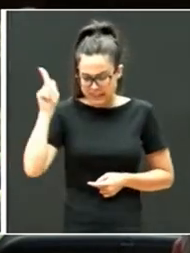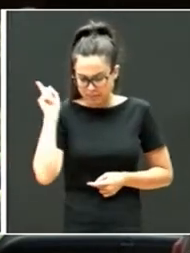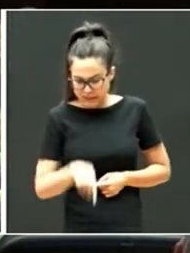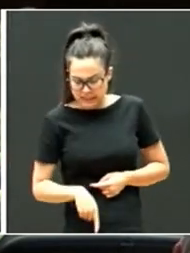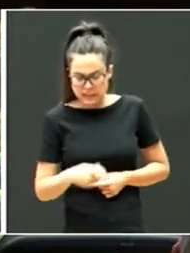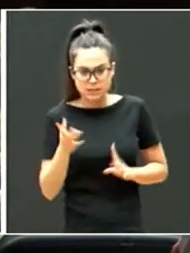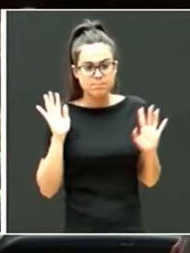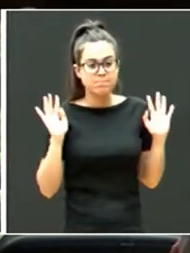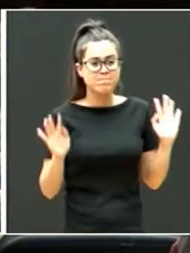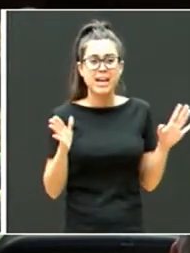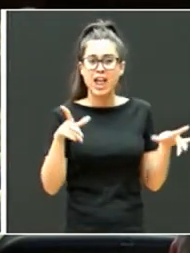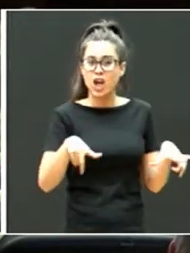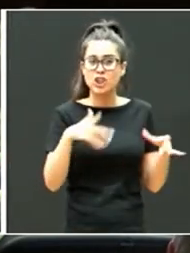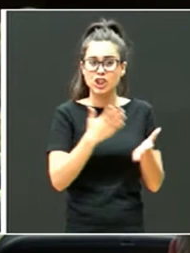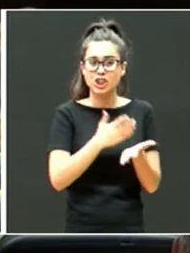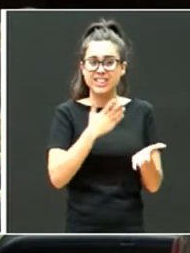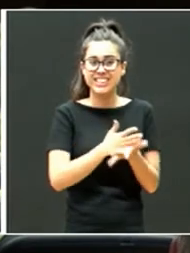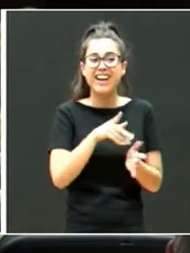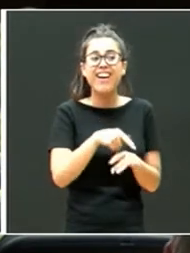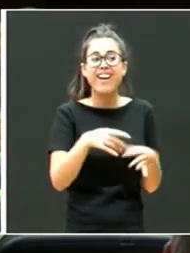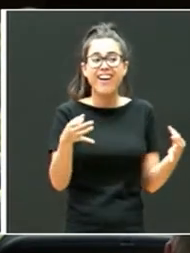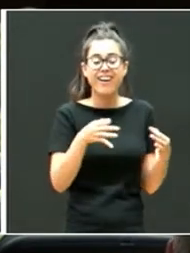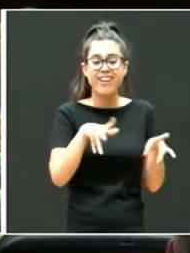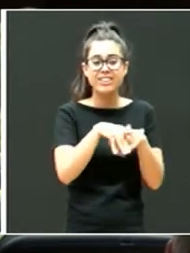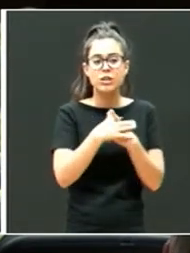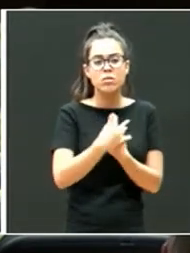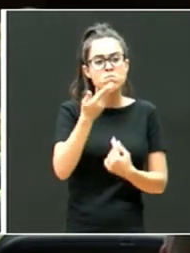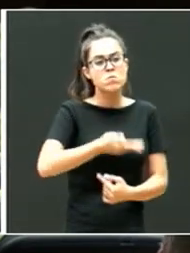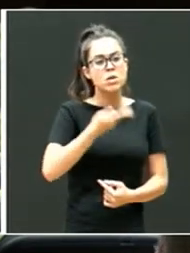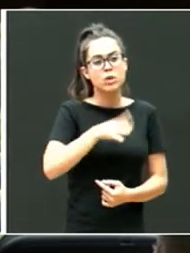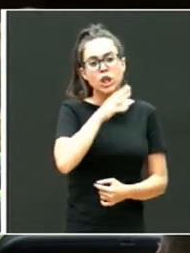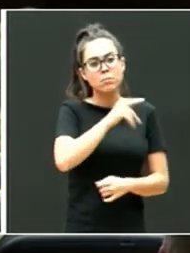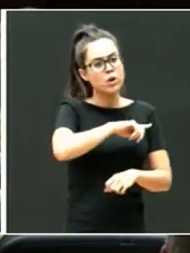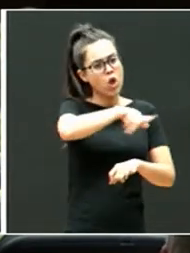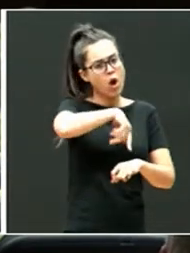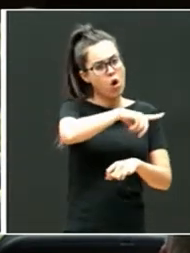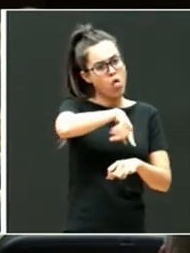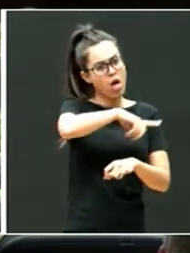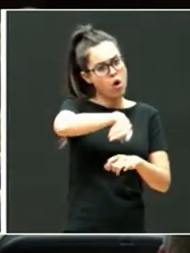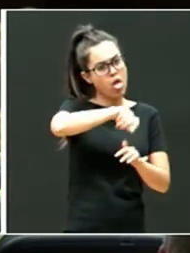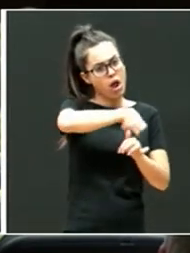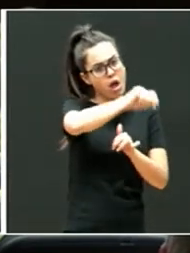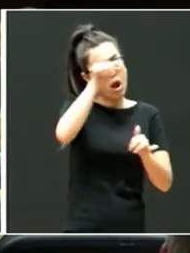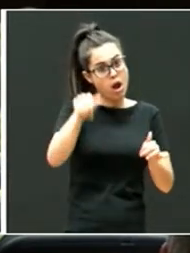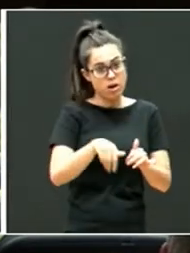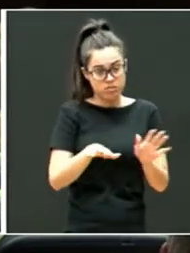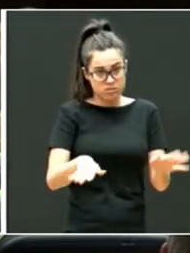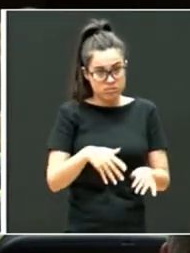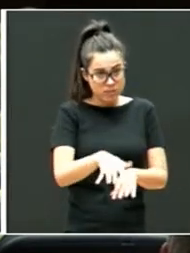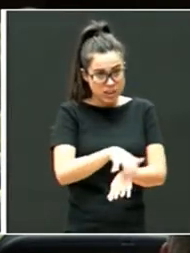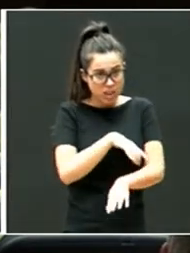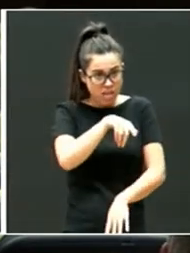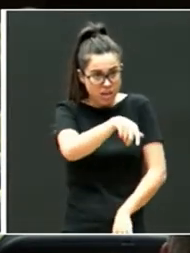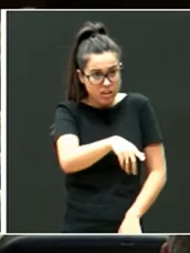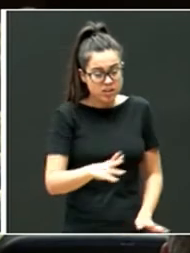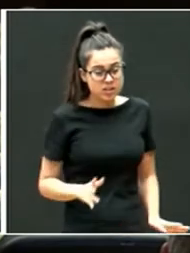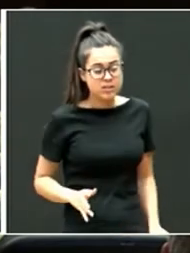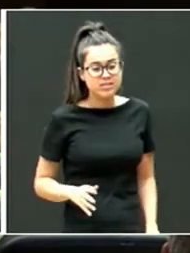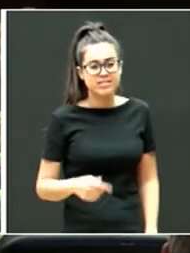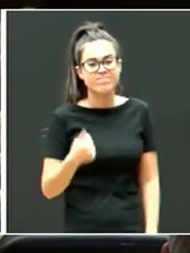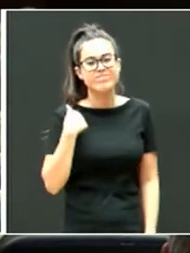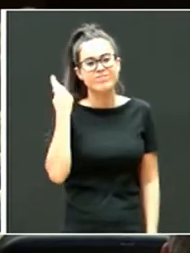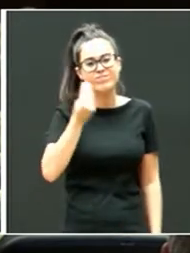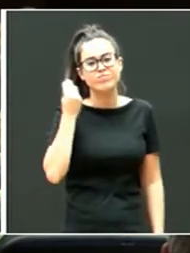lo que pasa en el aula es terriblemente importante. Son muchas horas. Y entonces yo creo que es un deber